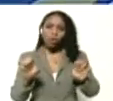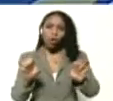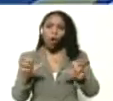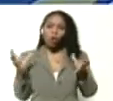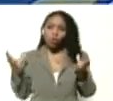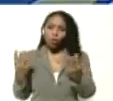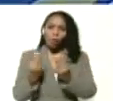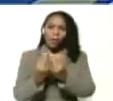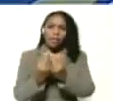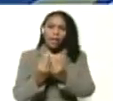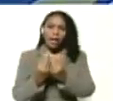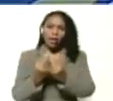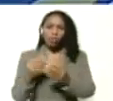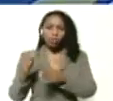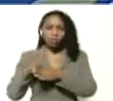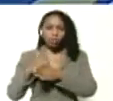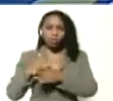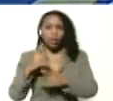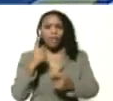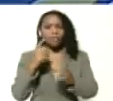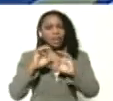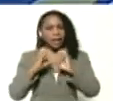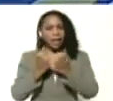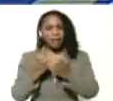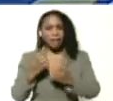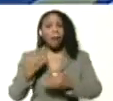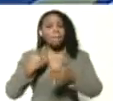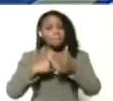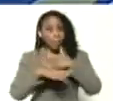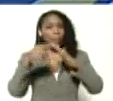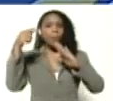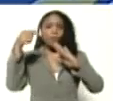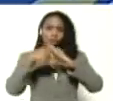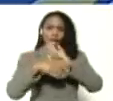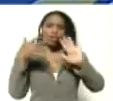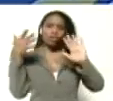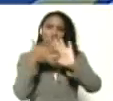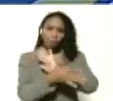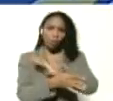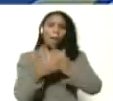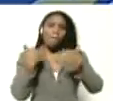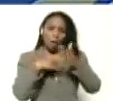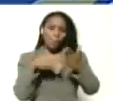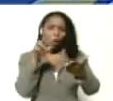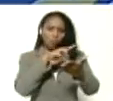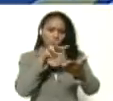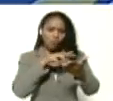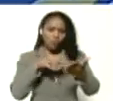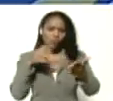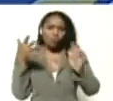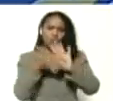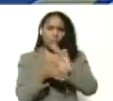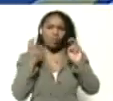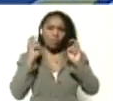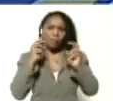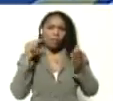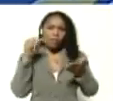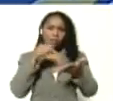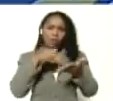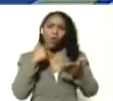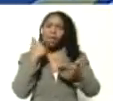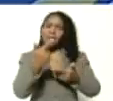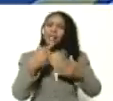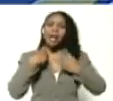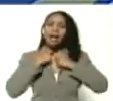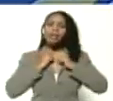compañeros de curso, con sus compañeros de clase. Vamos a profundizar, vamos a profundizar lo que dice Aristóbulo